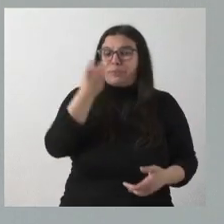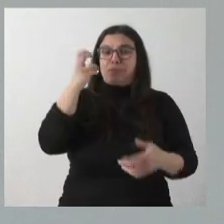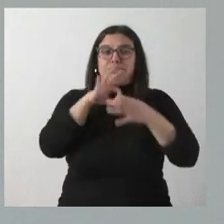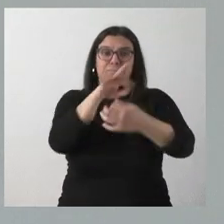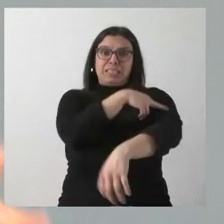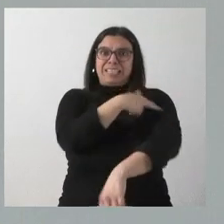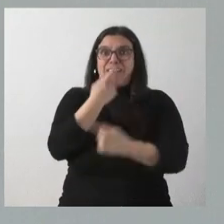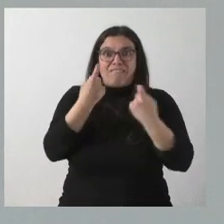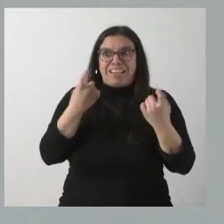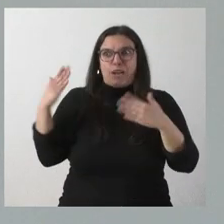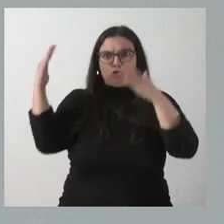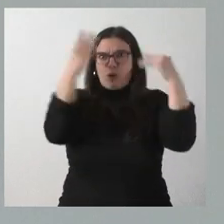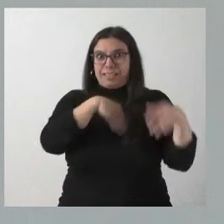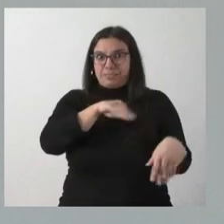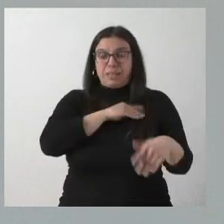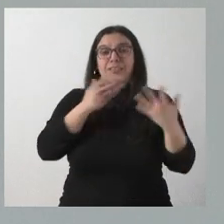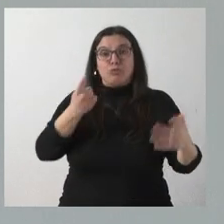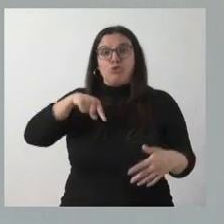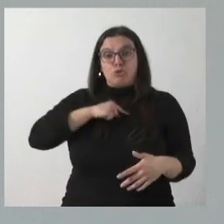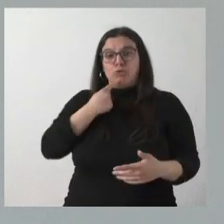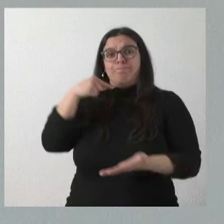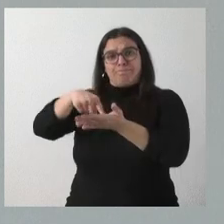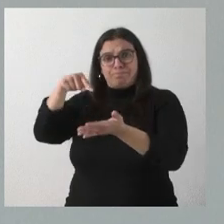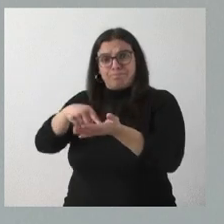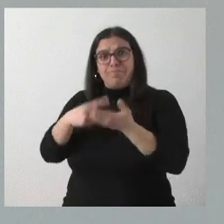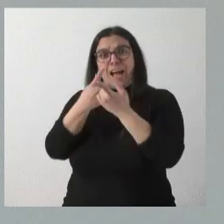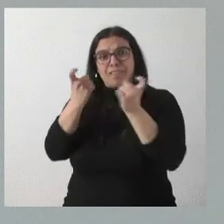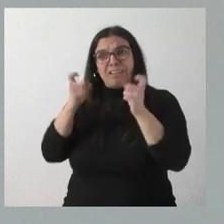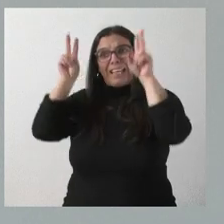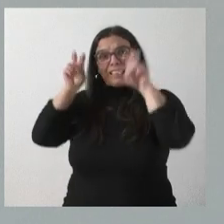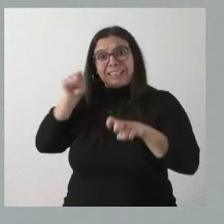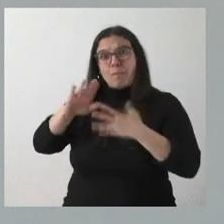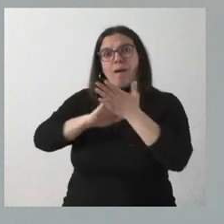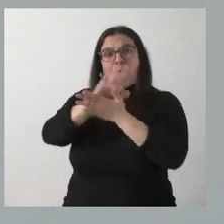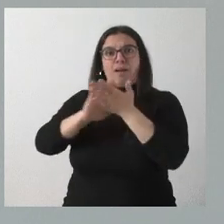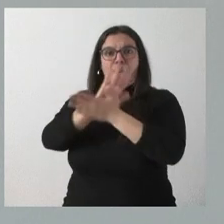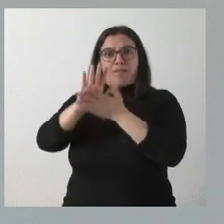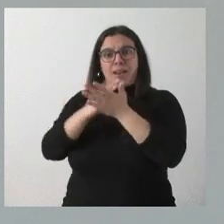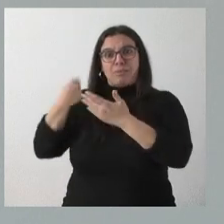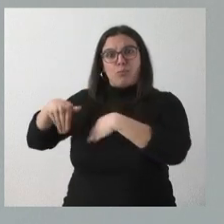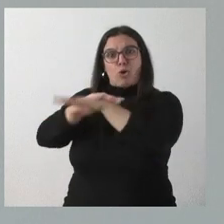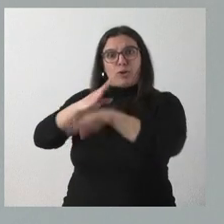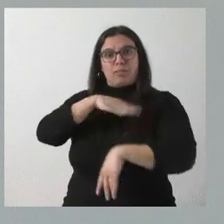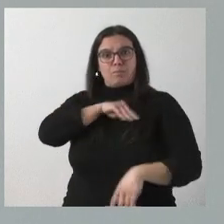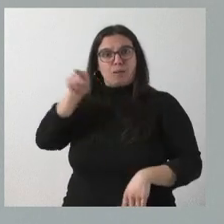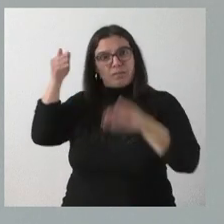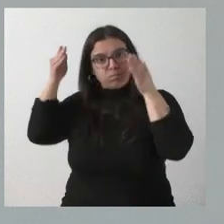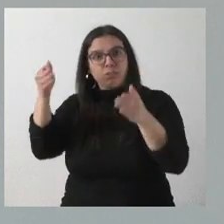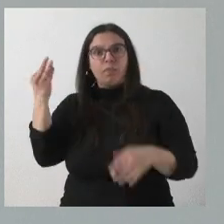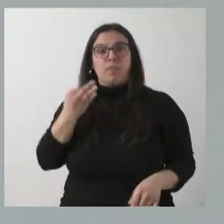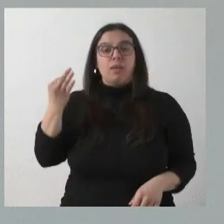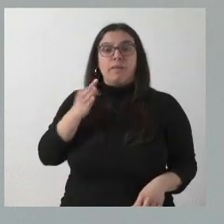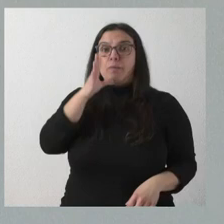importantes y hemos incidido en la necesidad de abordar esta cuestión por parte del Gobierno. Yo creo que la